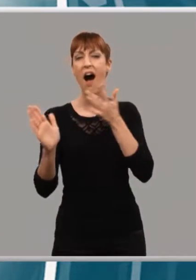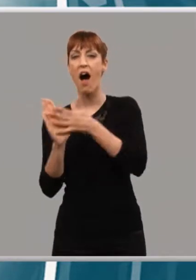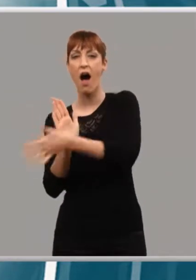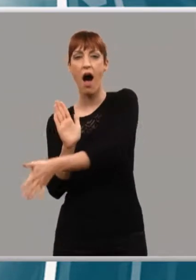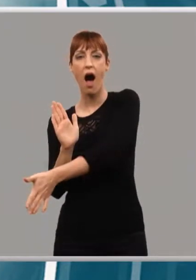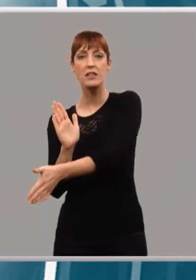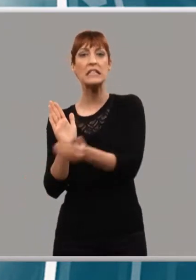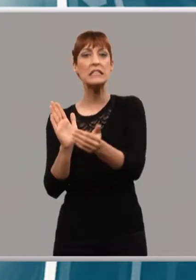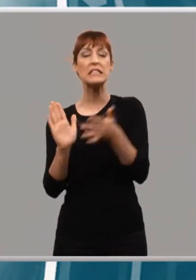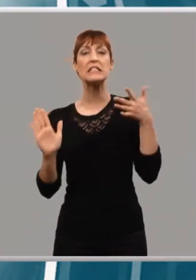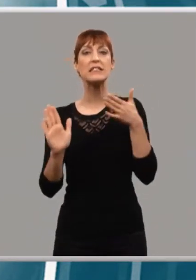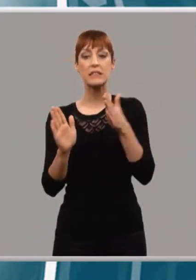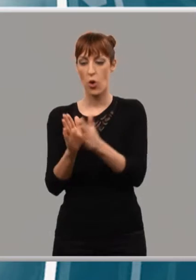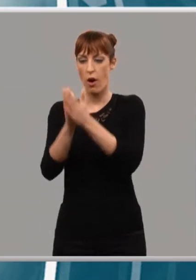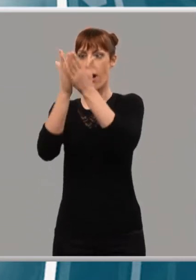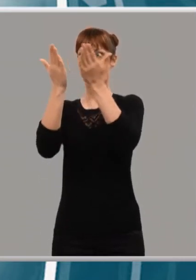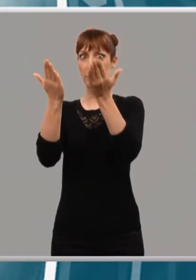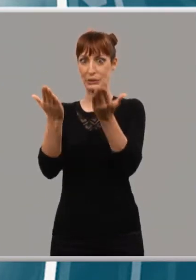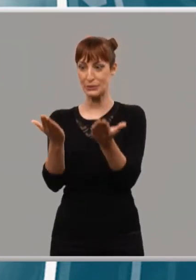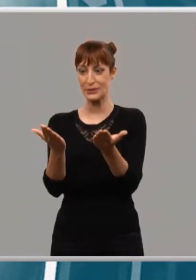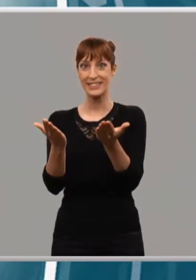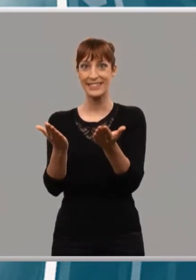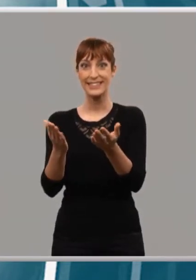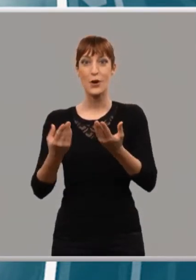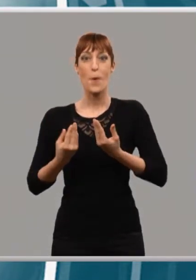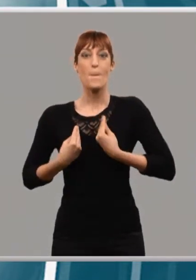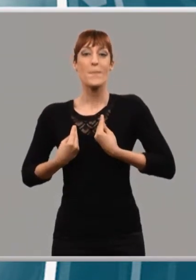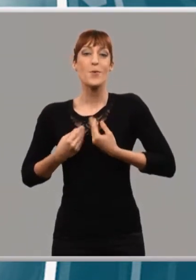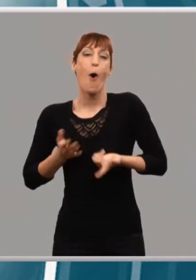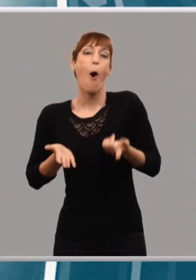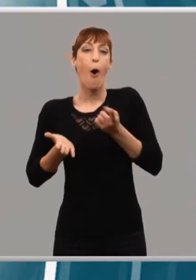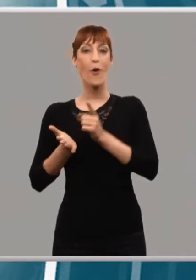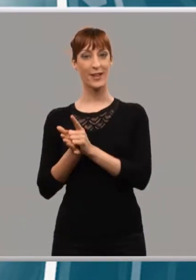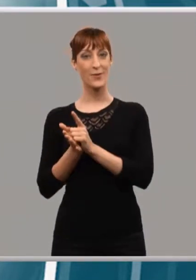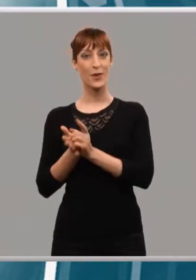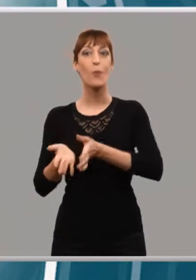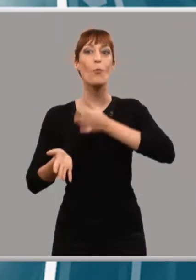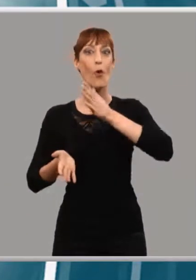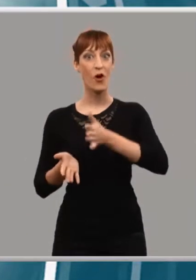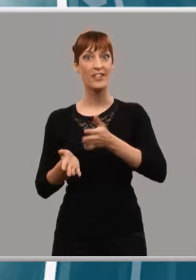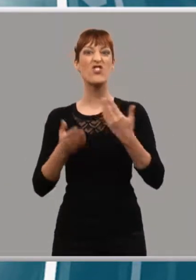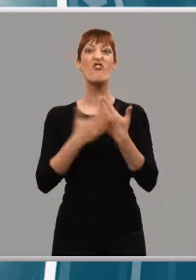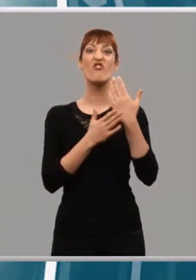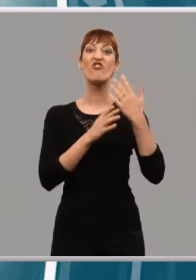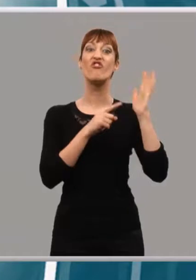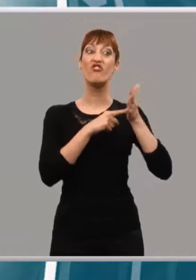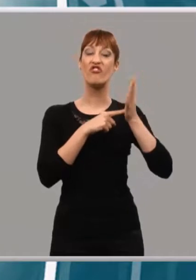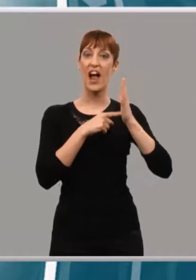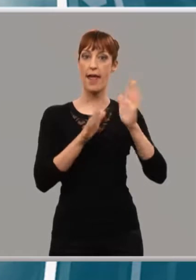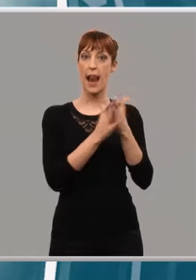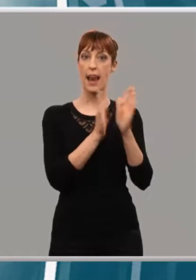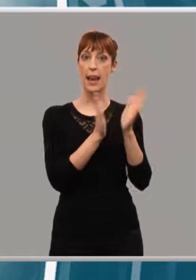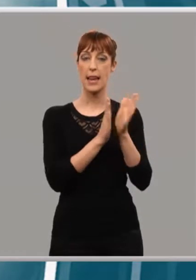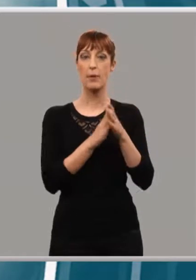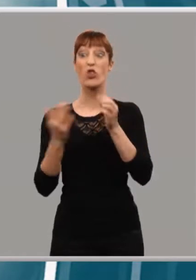resucitarlos. Y eso es lo que nos permite un año más la Feria del Libro Antiguo y de Ocasión de Logroño. Diecinueve libreros, tres de ellos